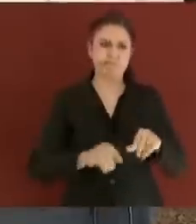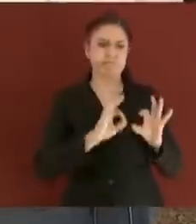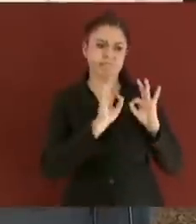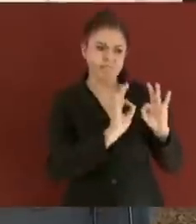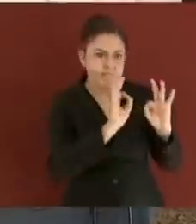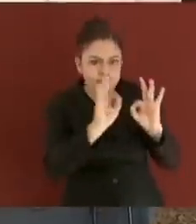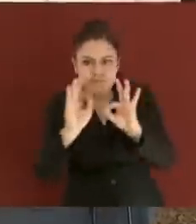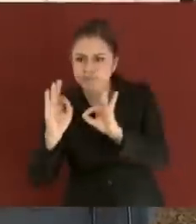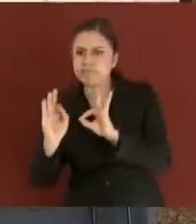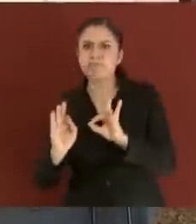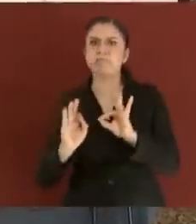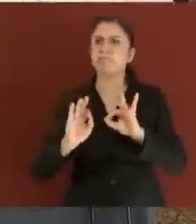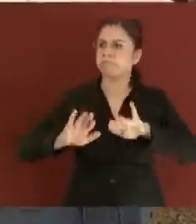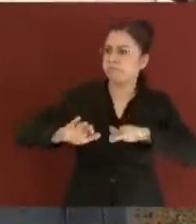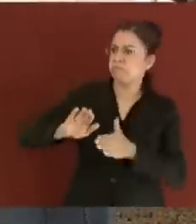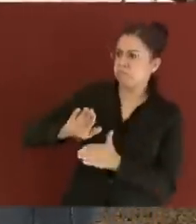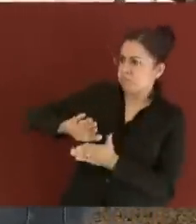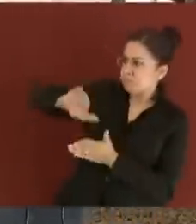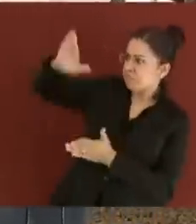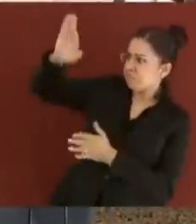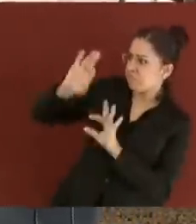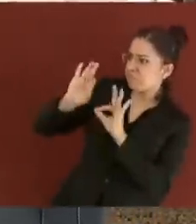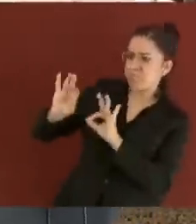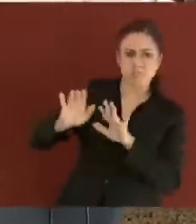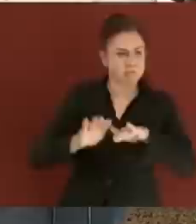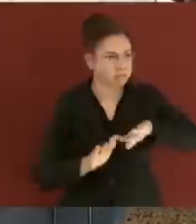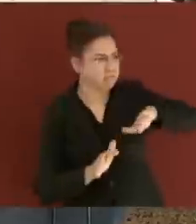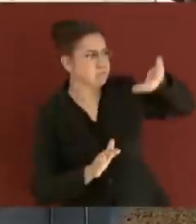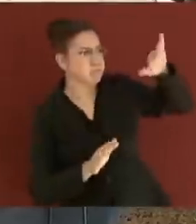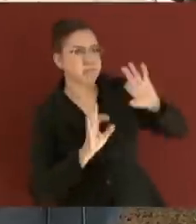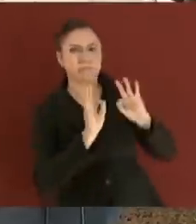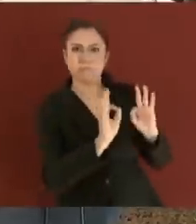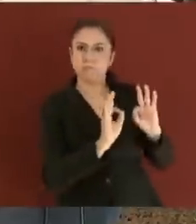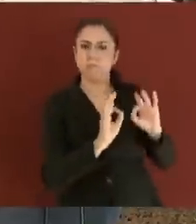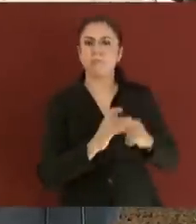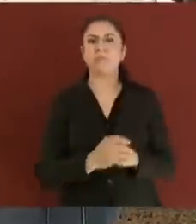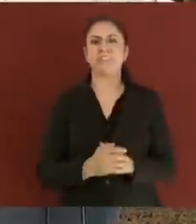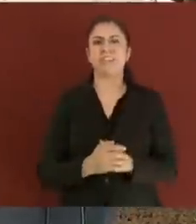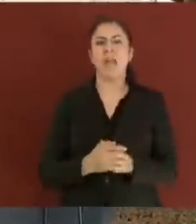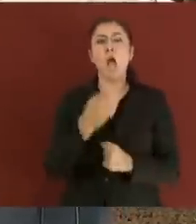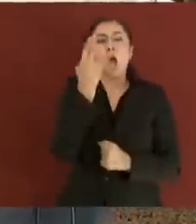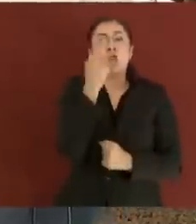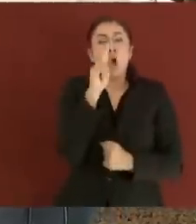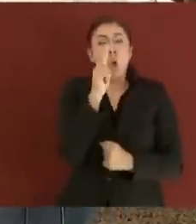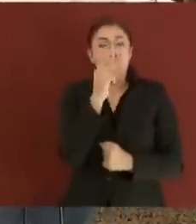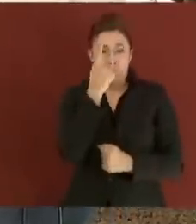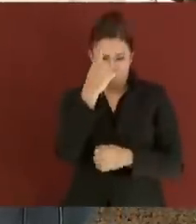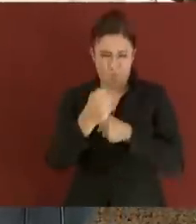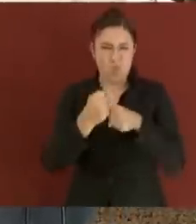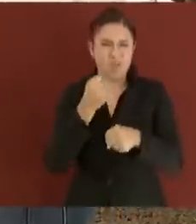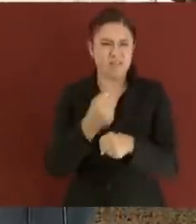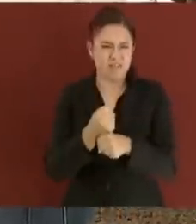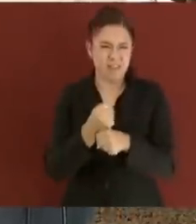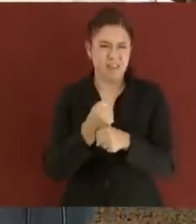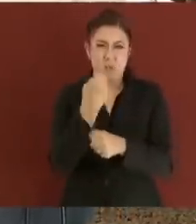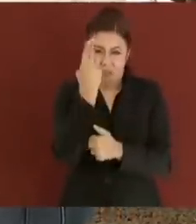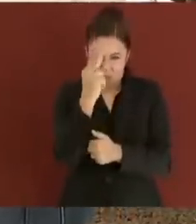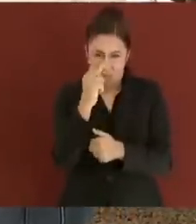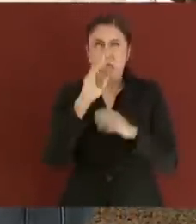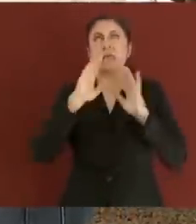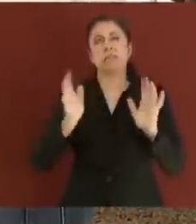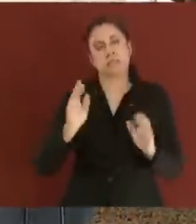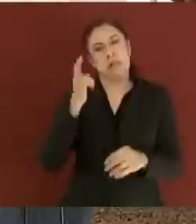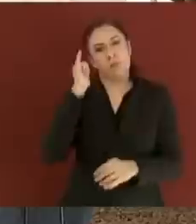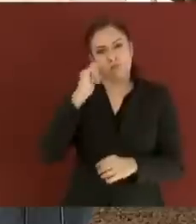Las obras en su totalidad se terminarán en el mes de noviembre del próximo año. Es lo que nos falta con los 210 millones de pesos que ya